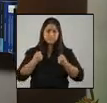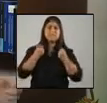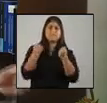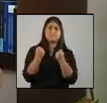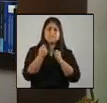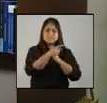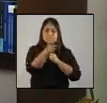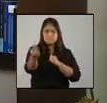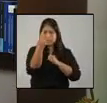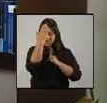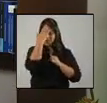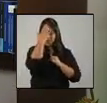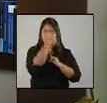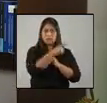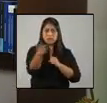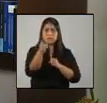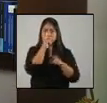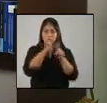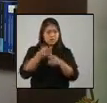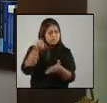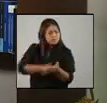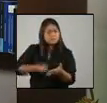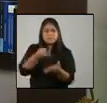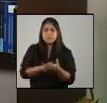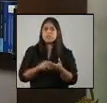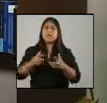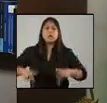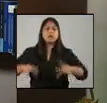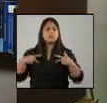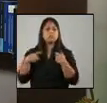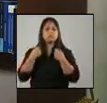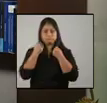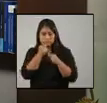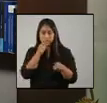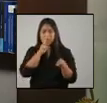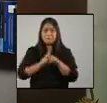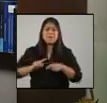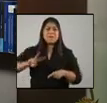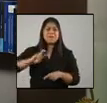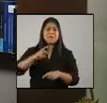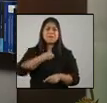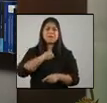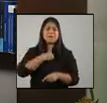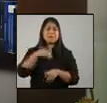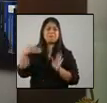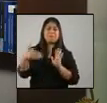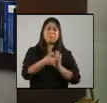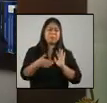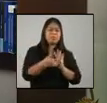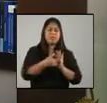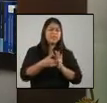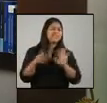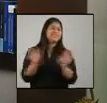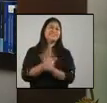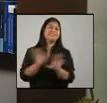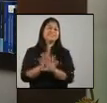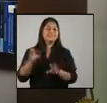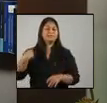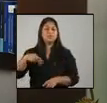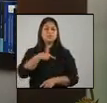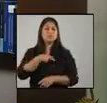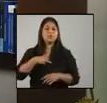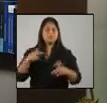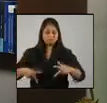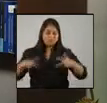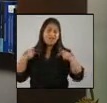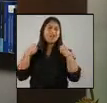ustedes, y liderando una lucha por la vida ante un virus que quiere ponernos de rodillas. Pero no, somos un pueblo valiente,